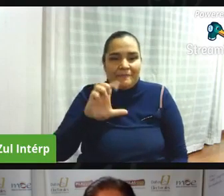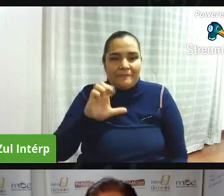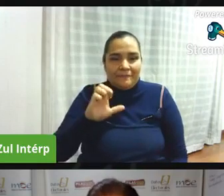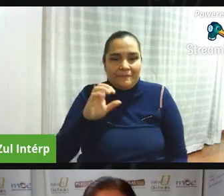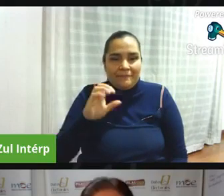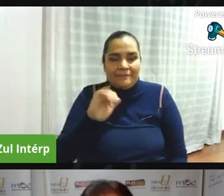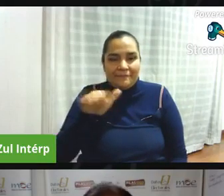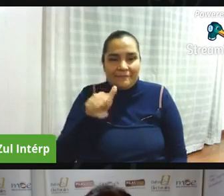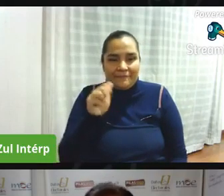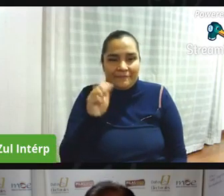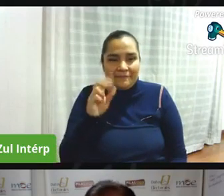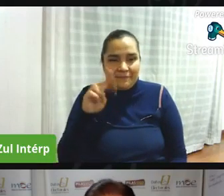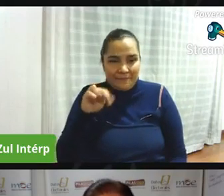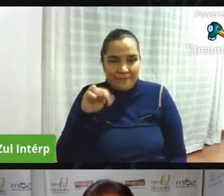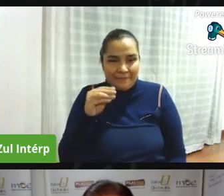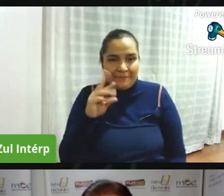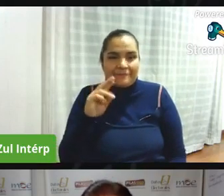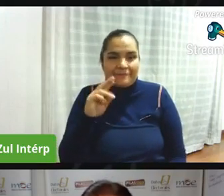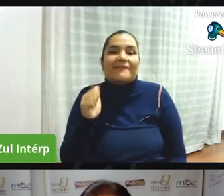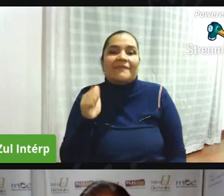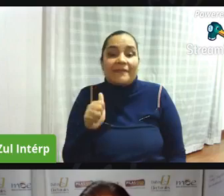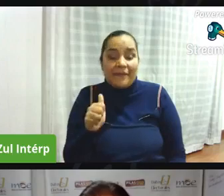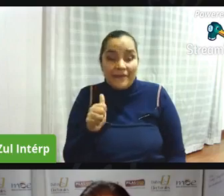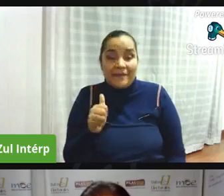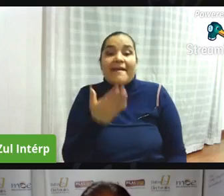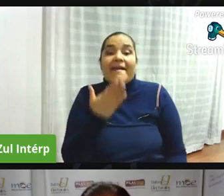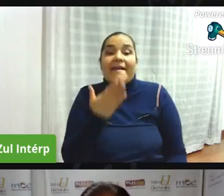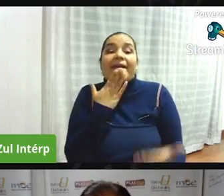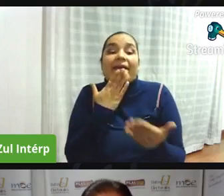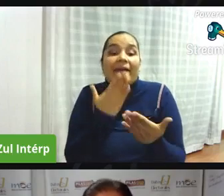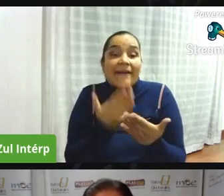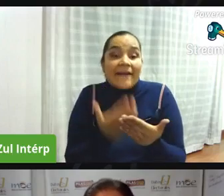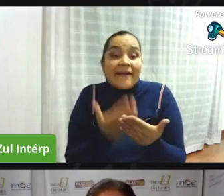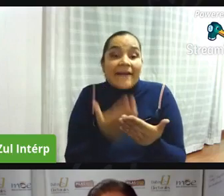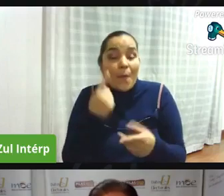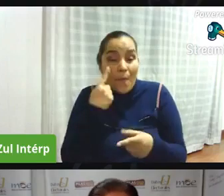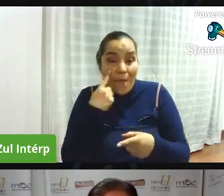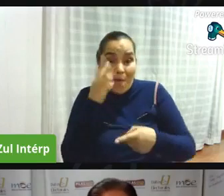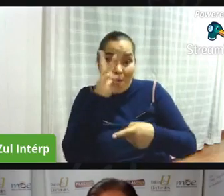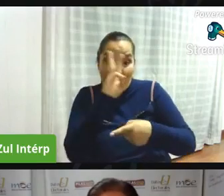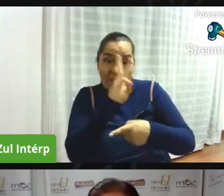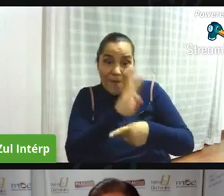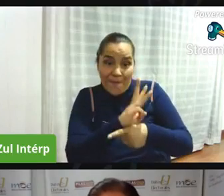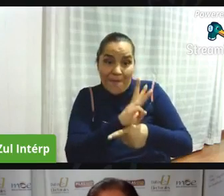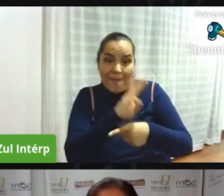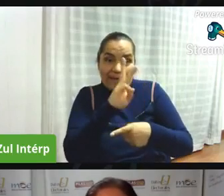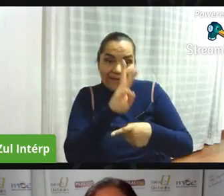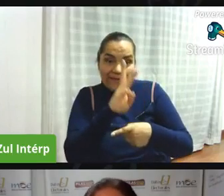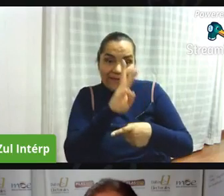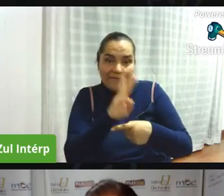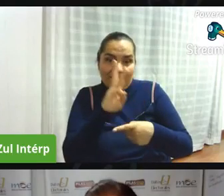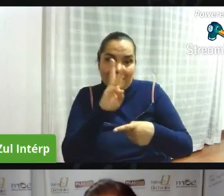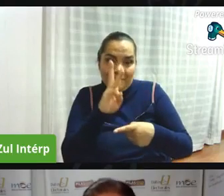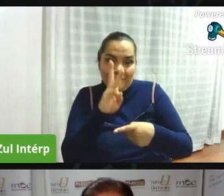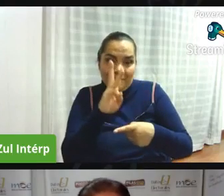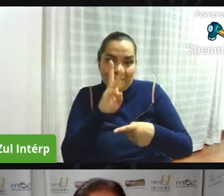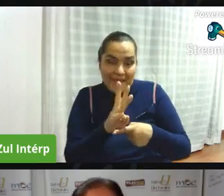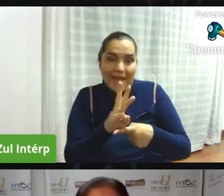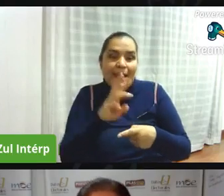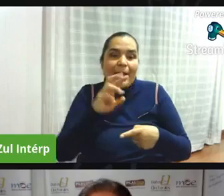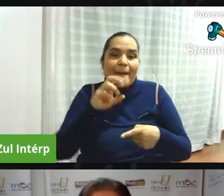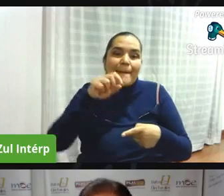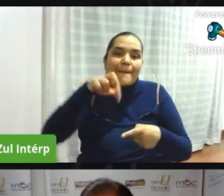ya desde hoy triple w pilas con el voto punto go pueden empezar a poner información si consideran que